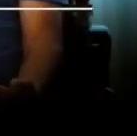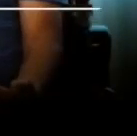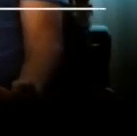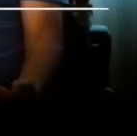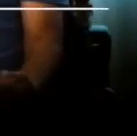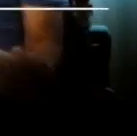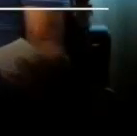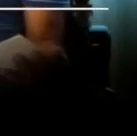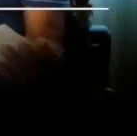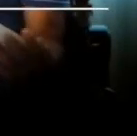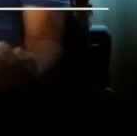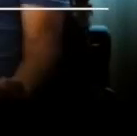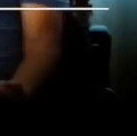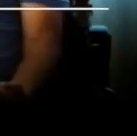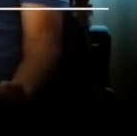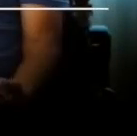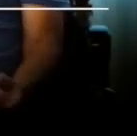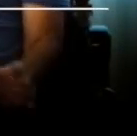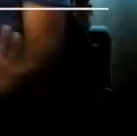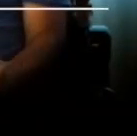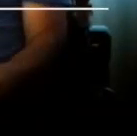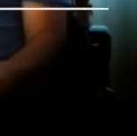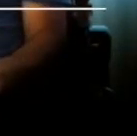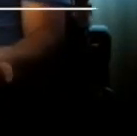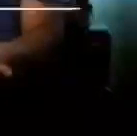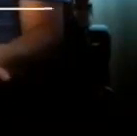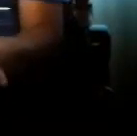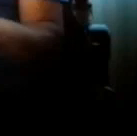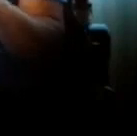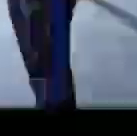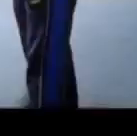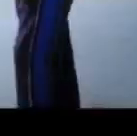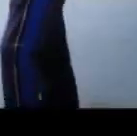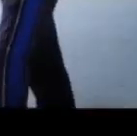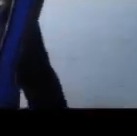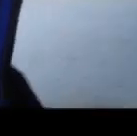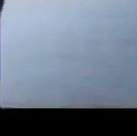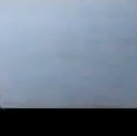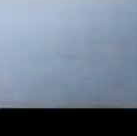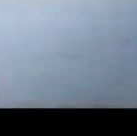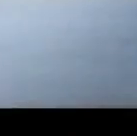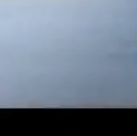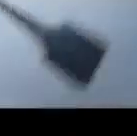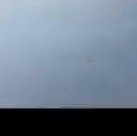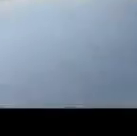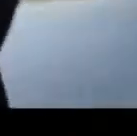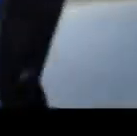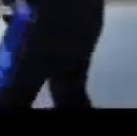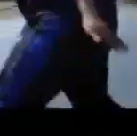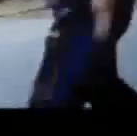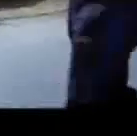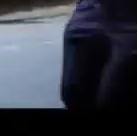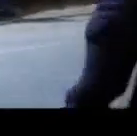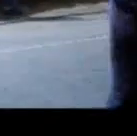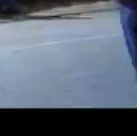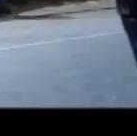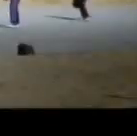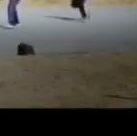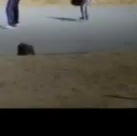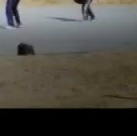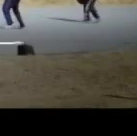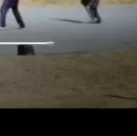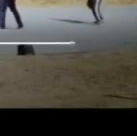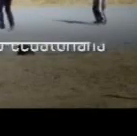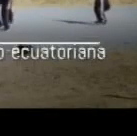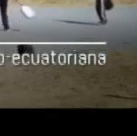A las pesas Y todo eso Pero bueno Lógicamente Como inspirado En los jugadores De mi